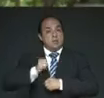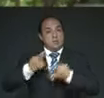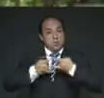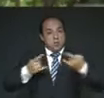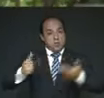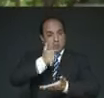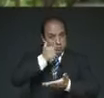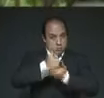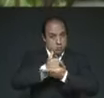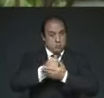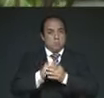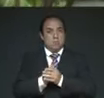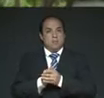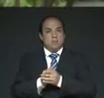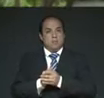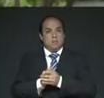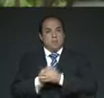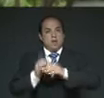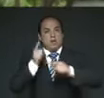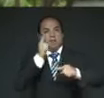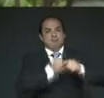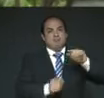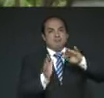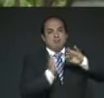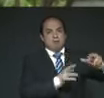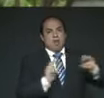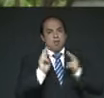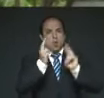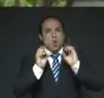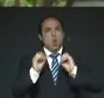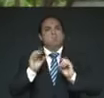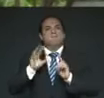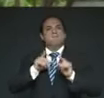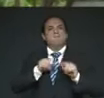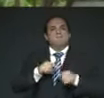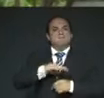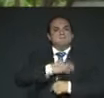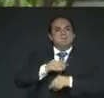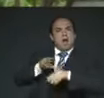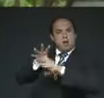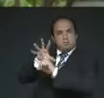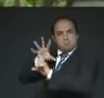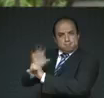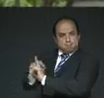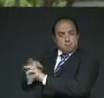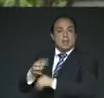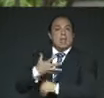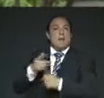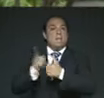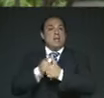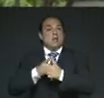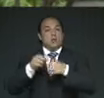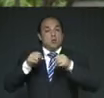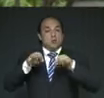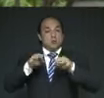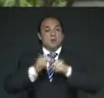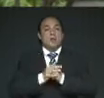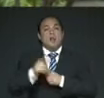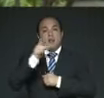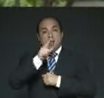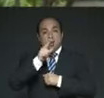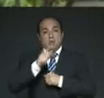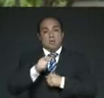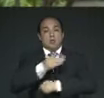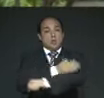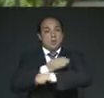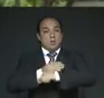por encima de conquistas y revoluciones, la pluralidad de orígenes y lenguas de nuestras conciudadanas y nuestros